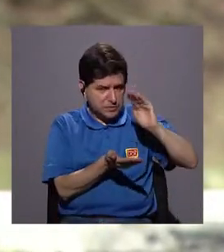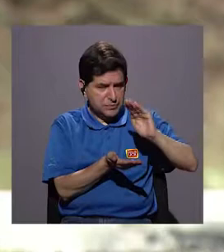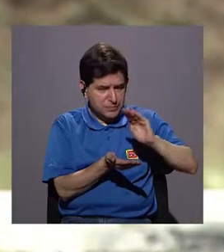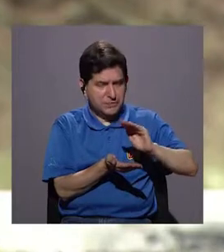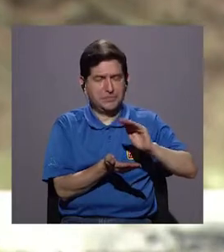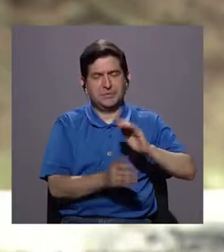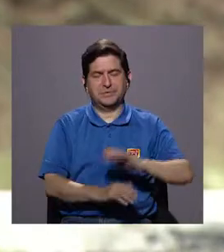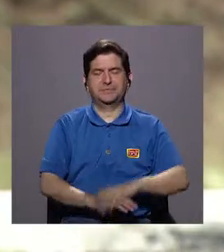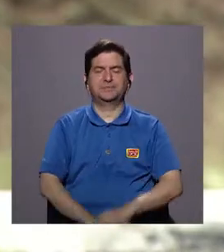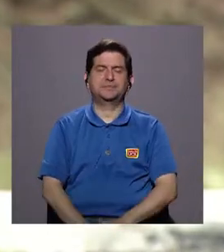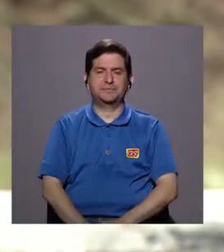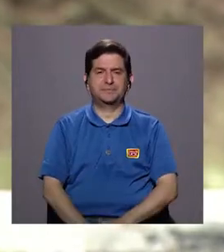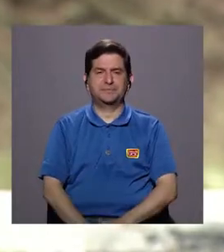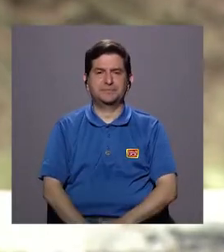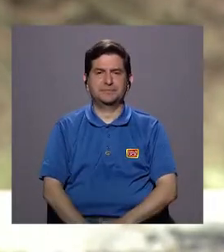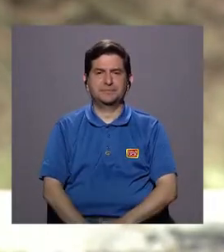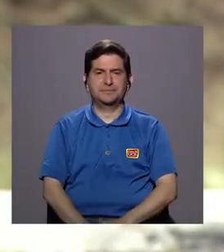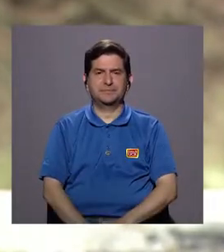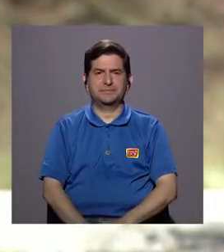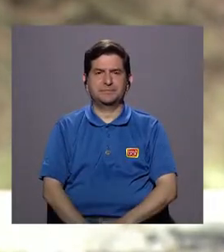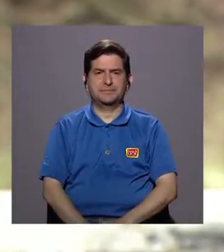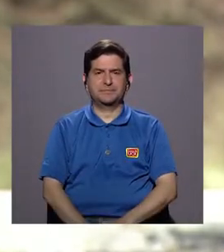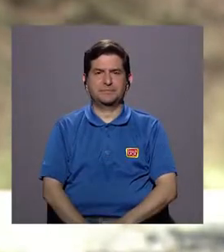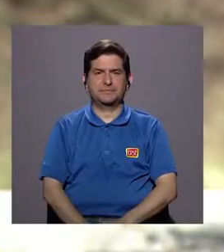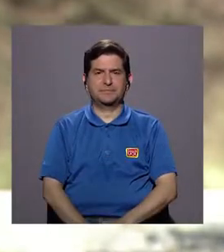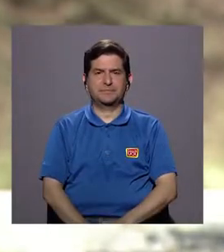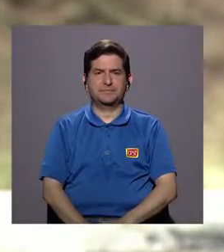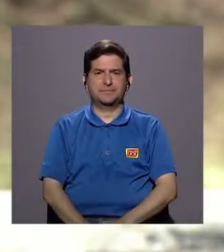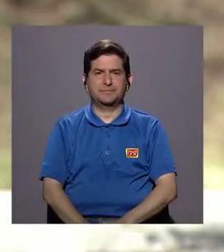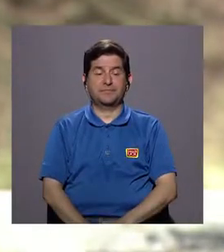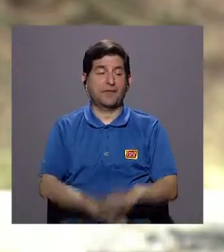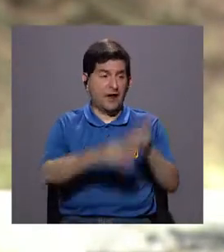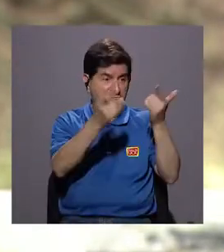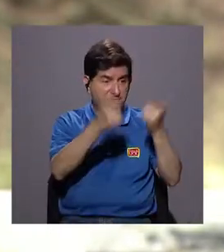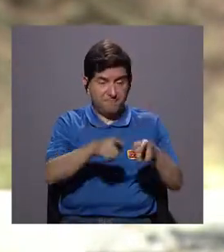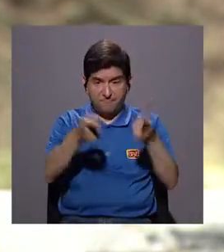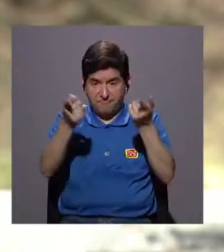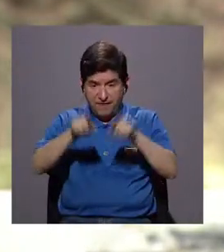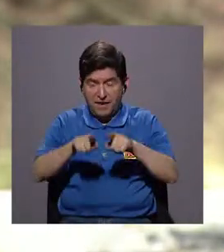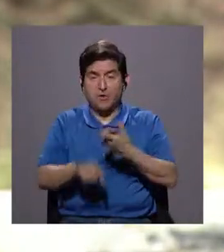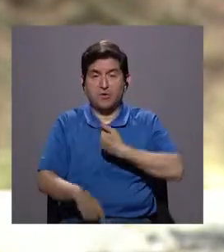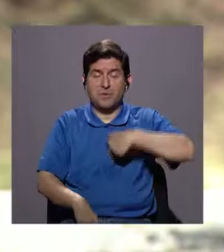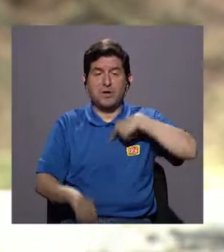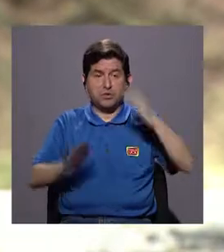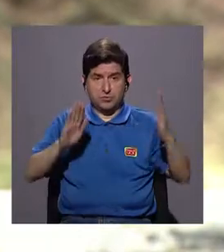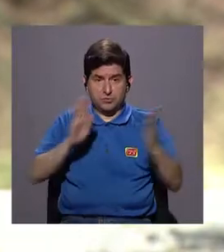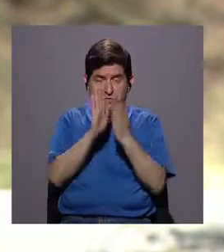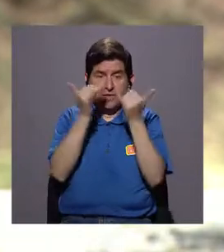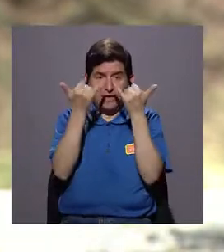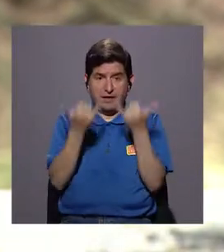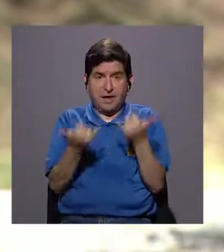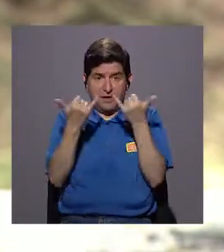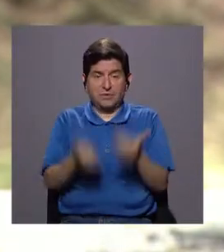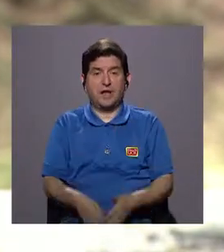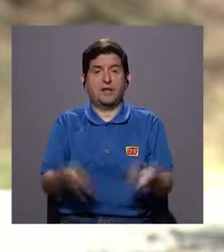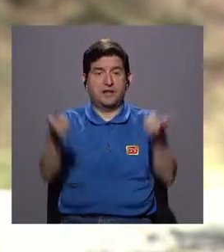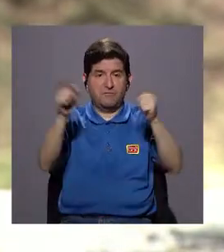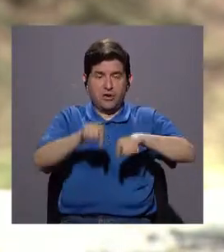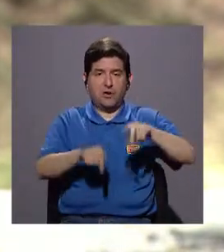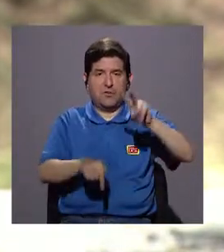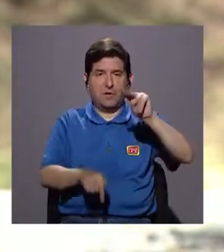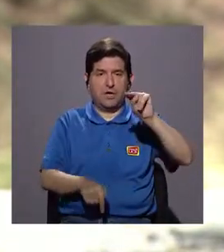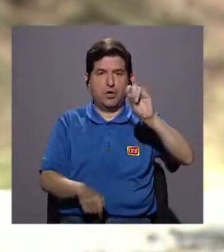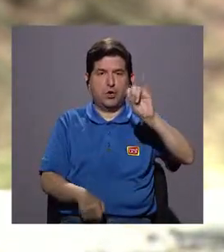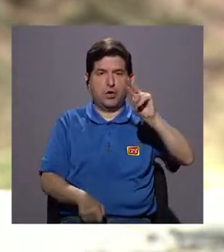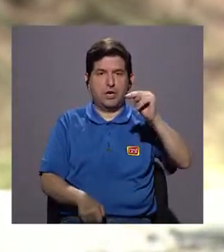considerablemente. Y, pues, con los fenómenos a los cuales nos estamos enfrentando, que en este momento es el fenómeno del